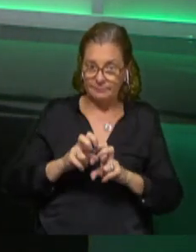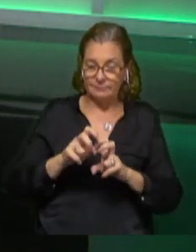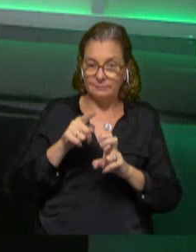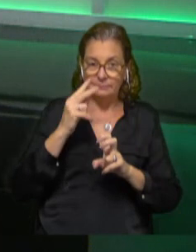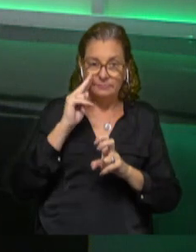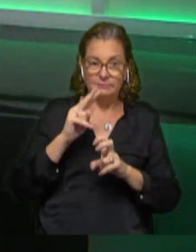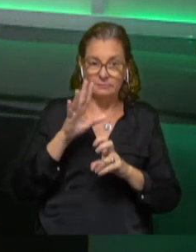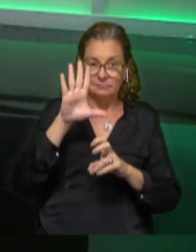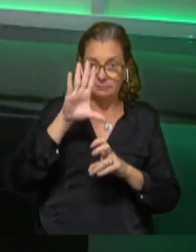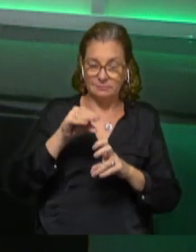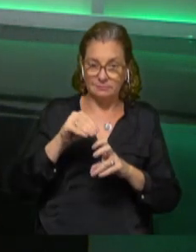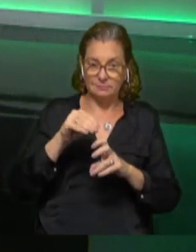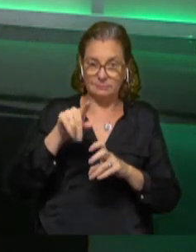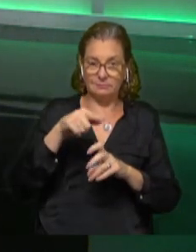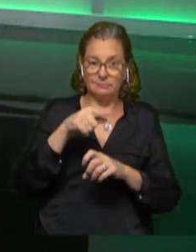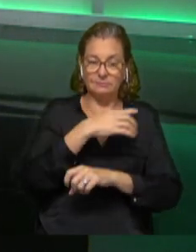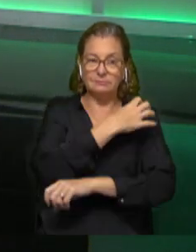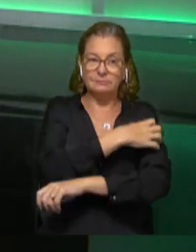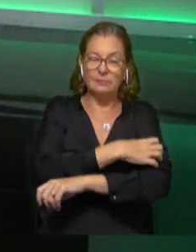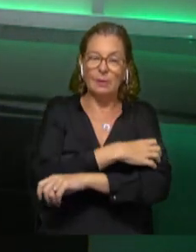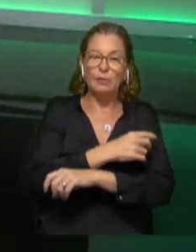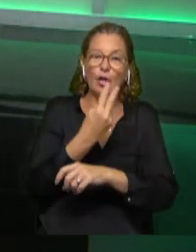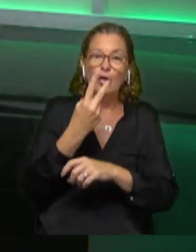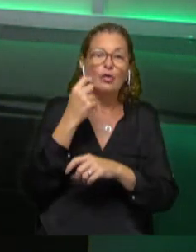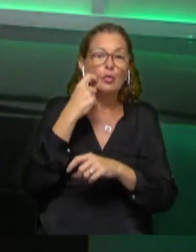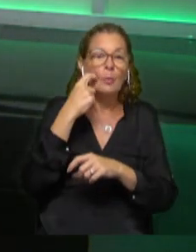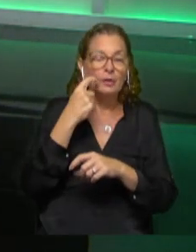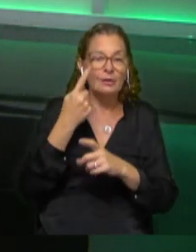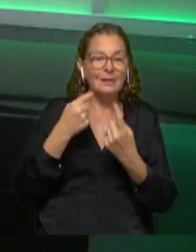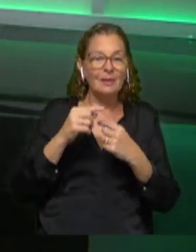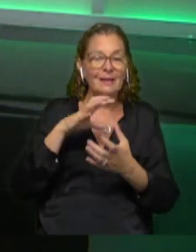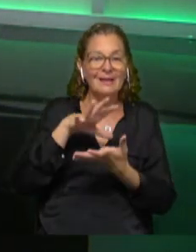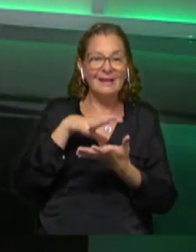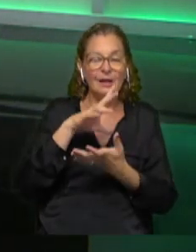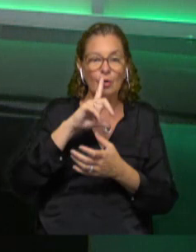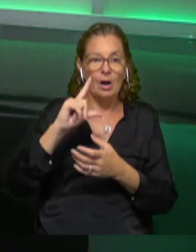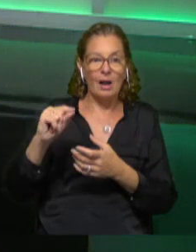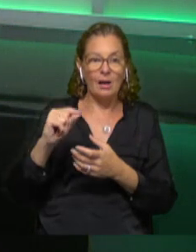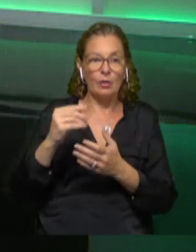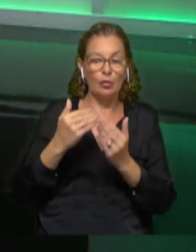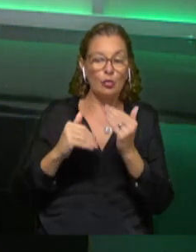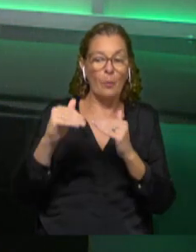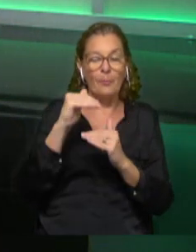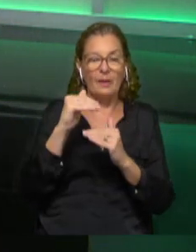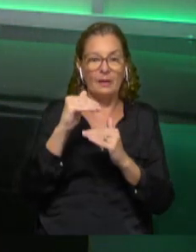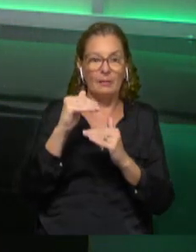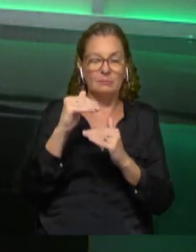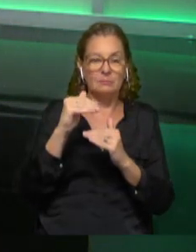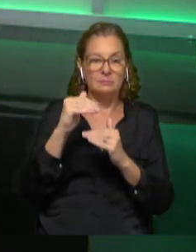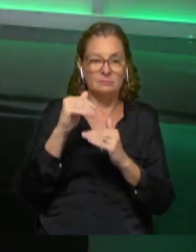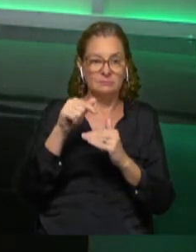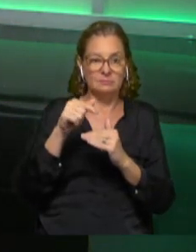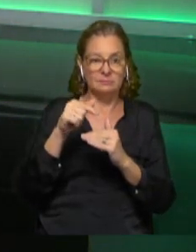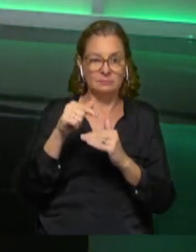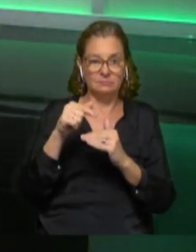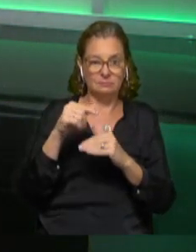señalizados todos los casos donde la pobreza es de los dígitos, y en particular Cerro Largo, donde el registro supera lo que